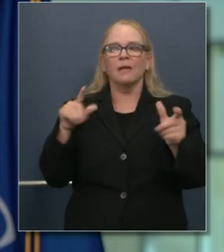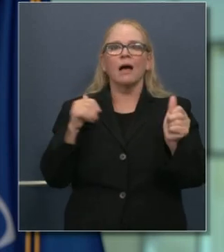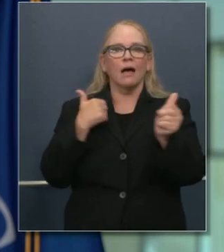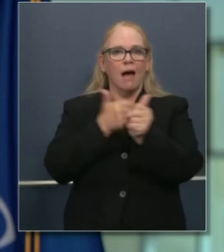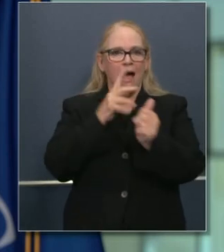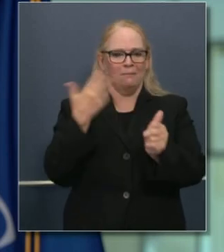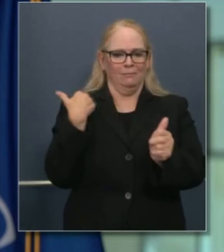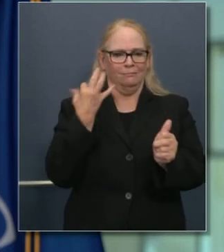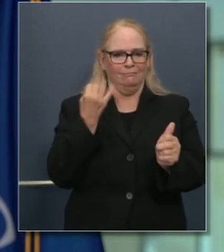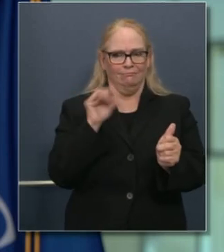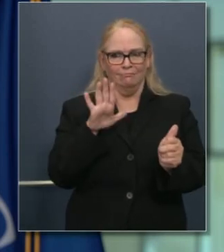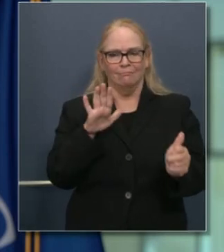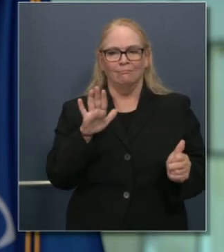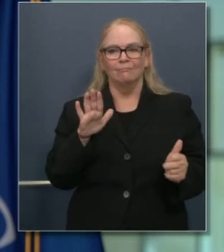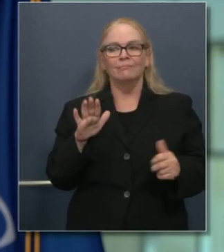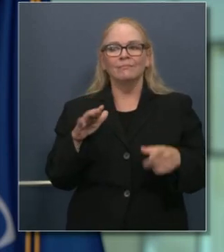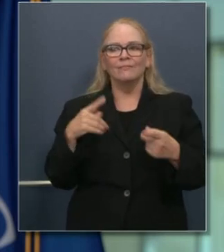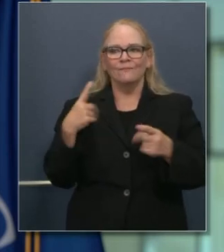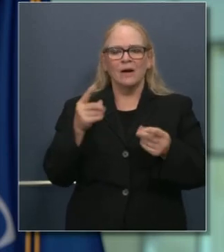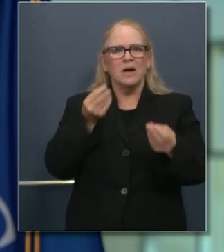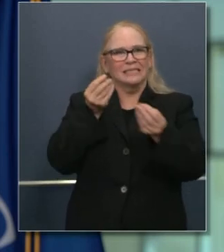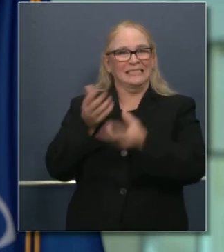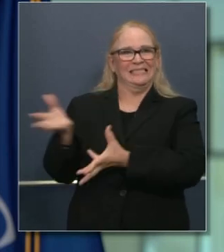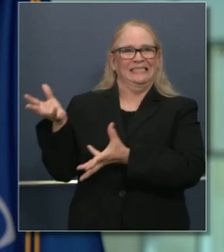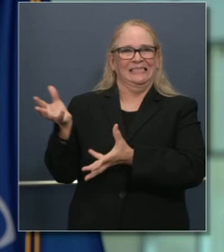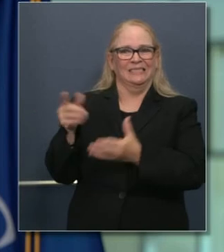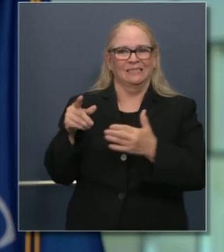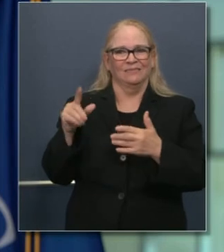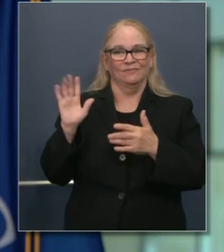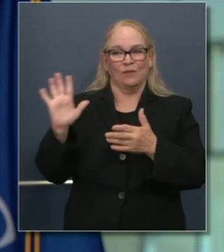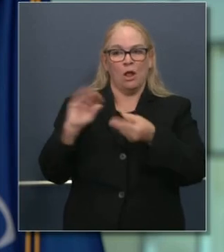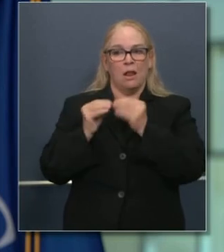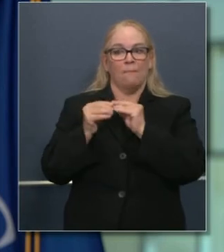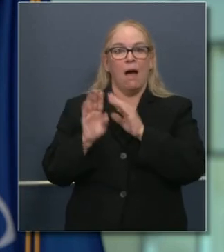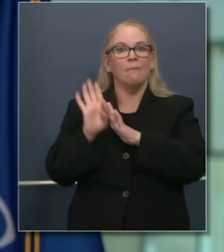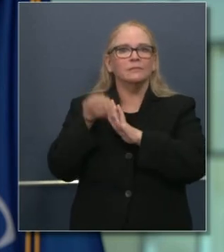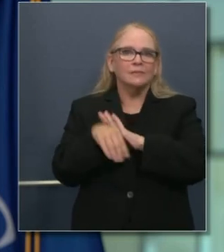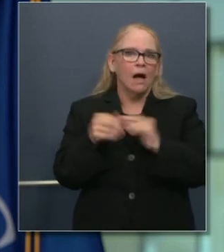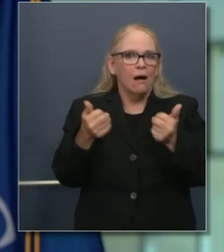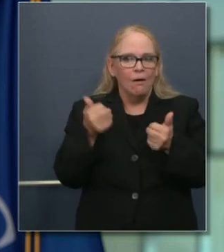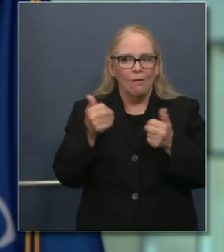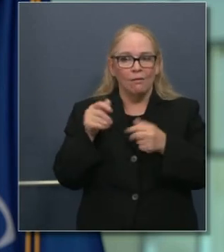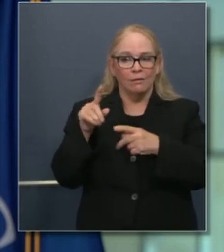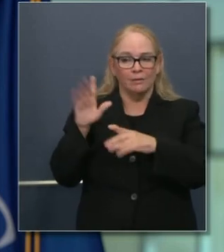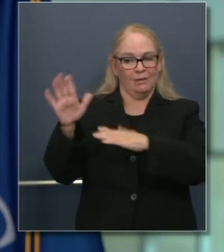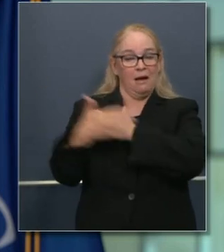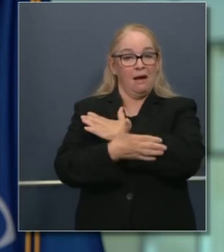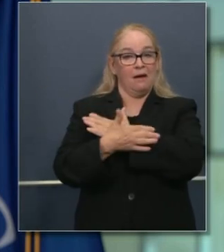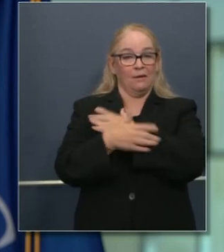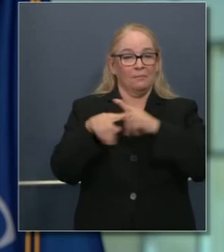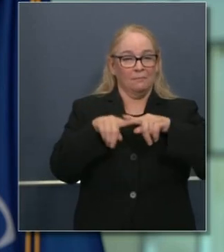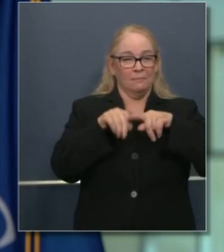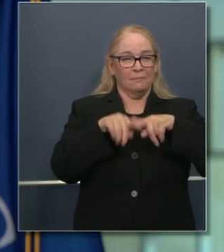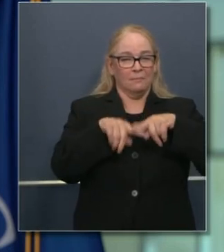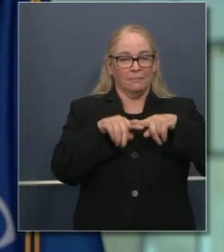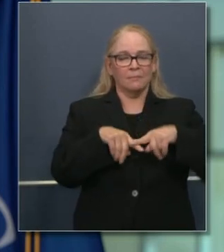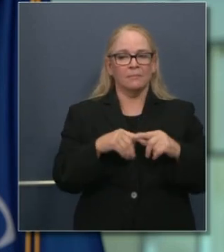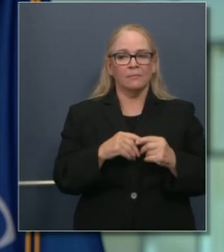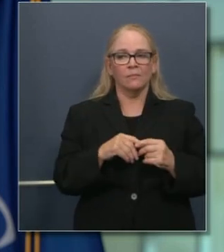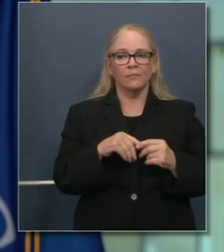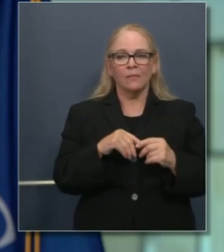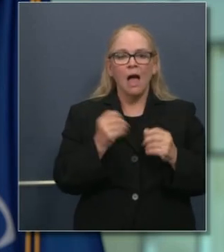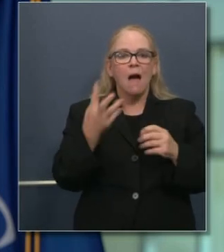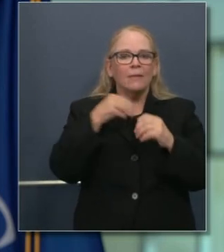expedientes de las últimas dos semanas y que podamos ver las tendencias en hospitalización, ingresos a unidades de cuidados